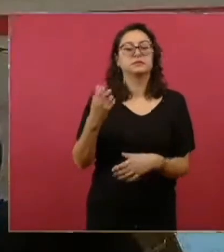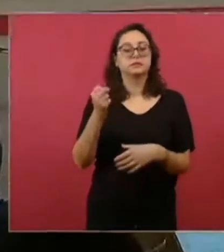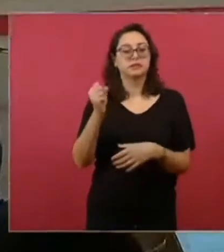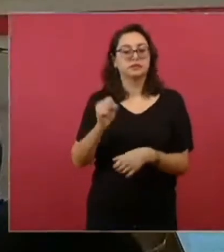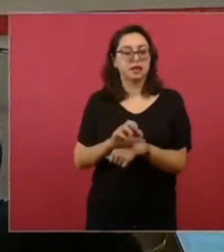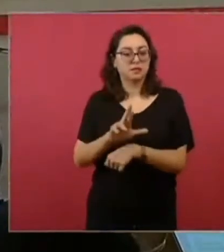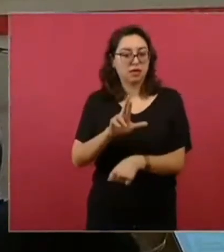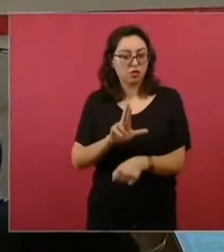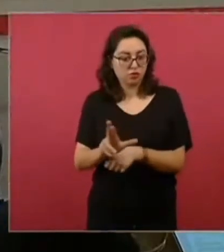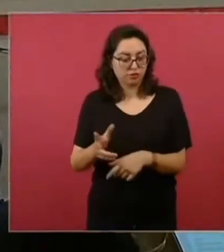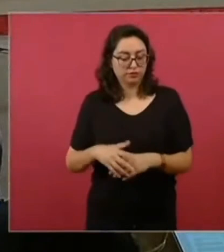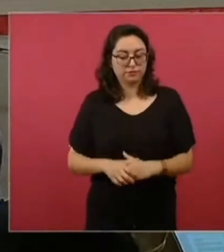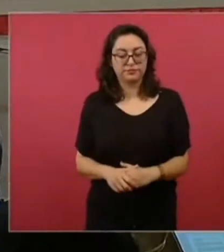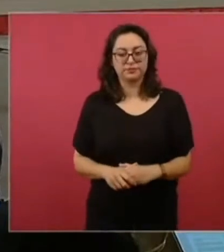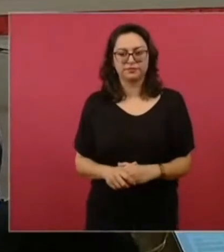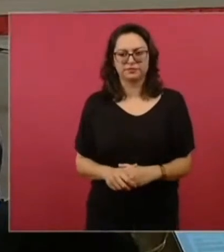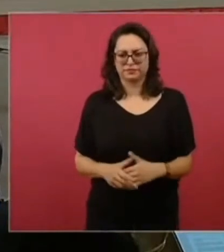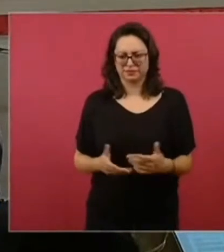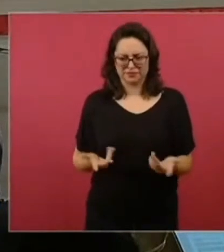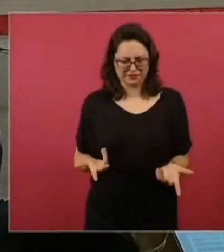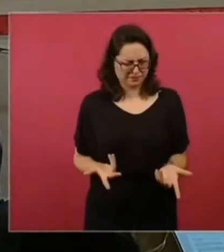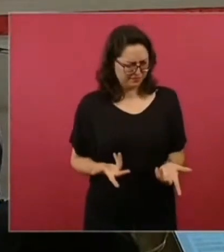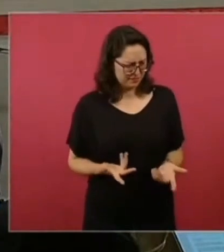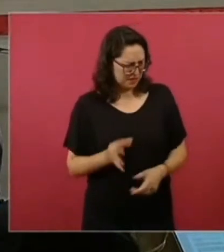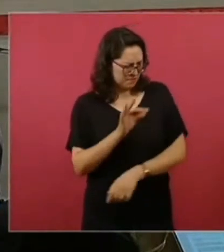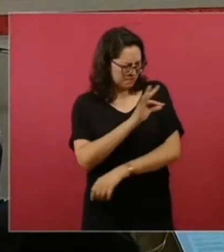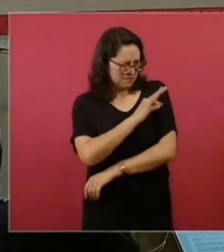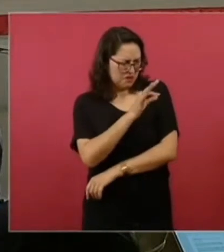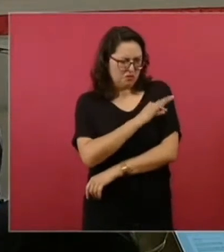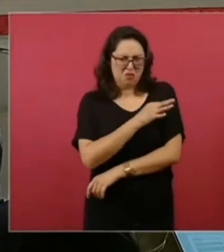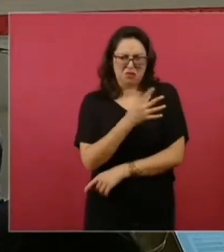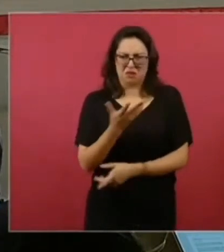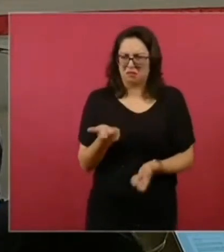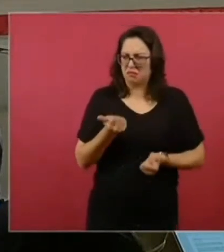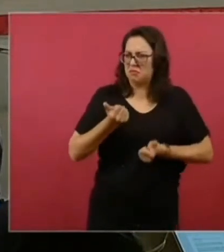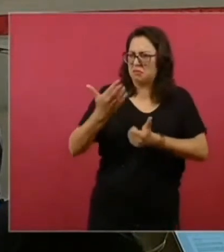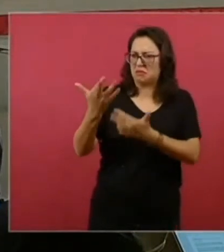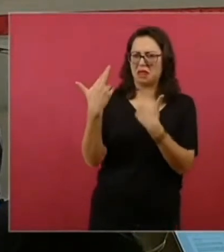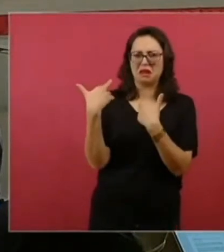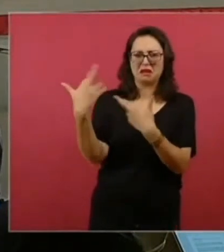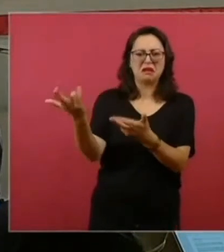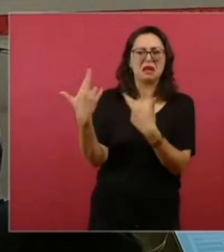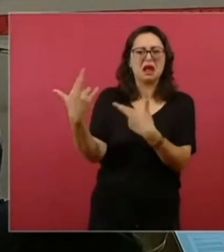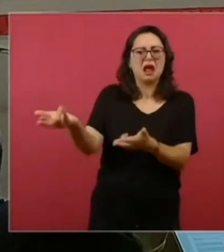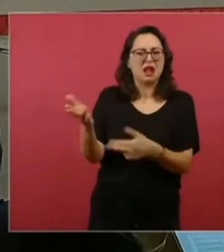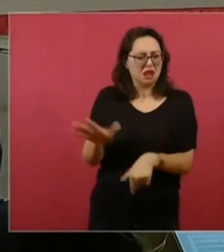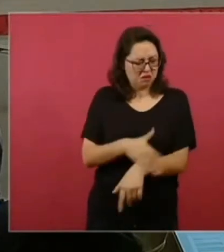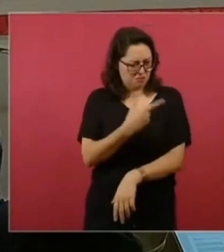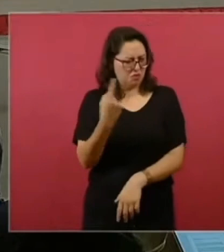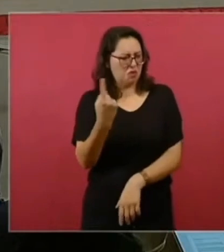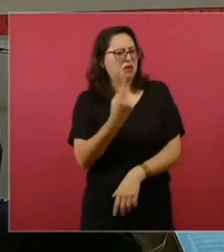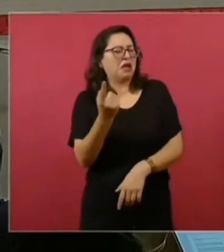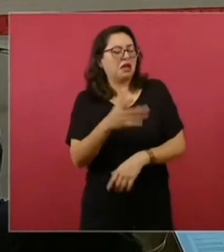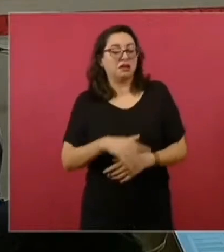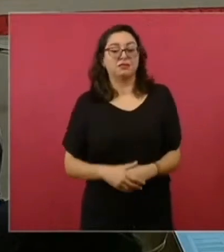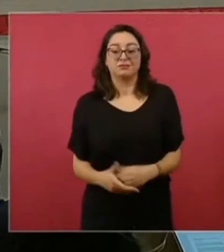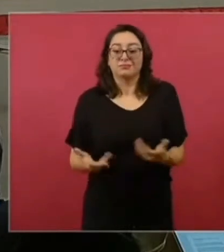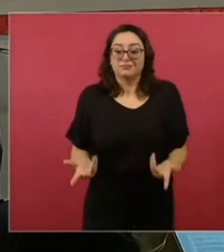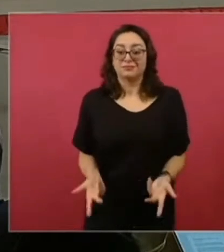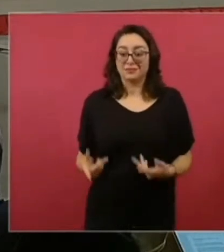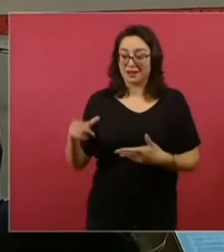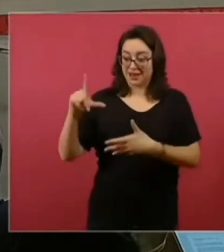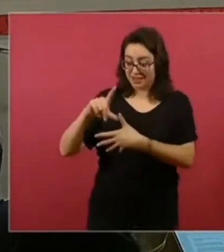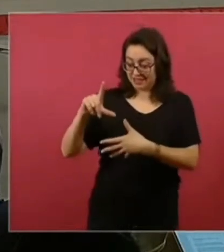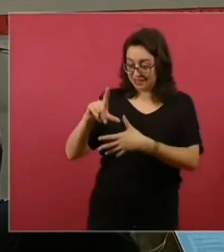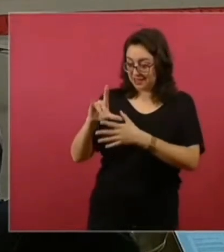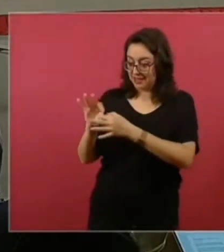Nosotros nos dirían, ¿por qué estamos regalando cosas si nosotros las necesitamos? Porque somos los mismos, somos familia. Nosotros tenemos